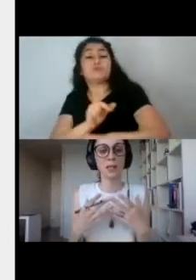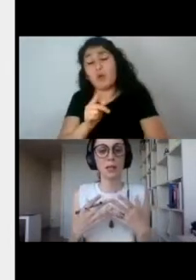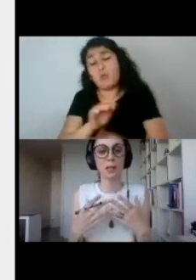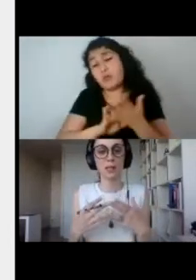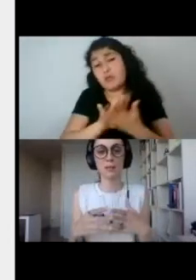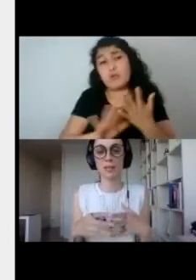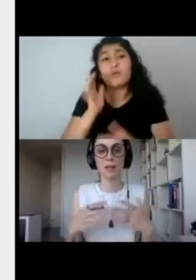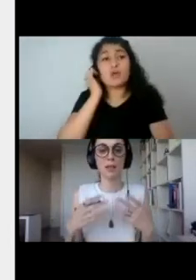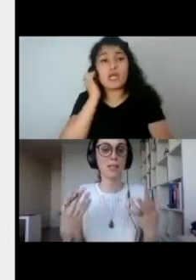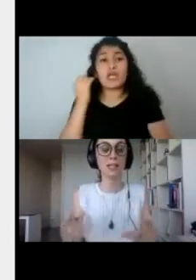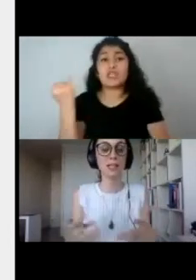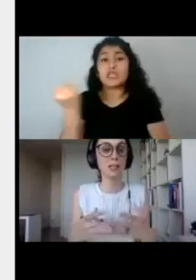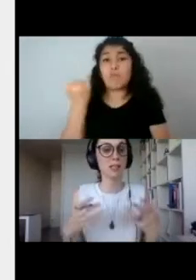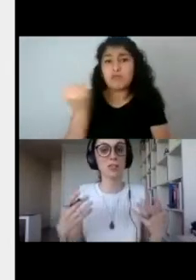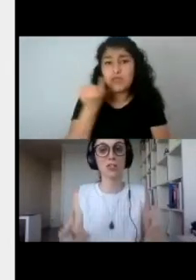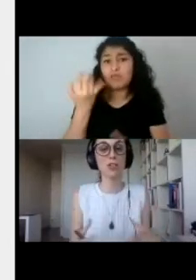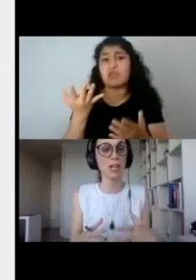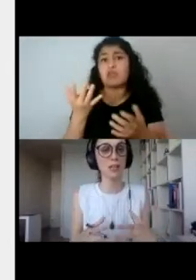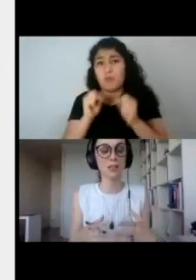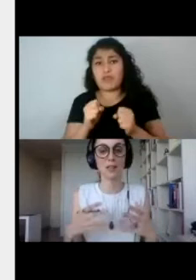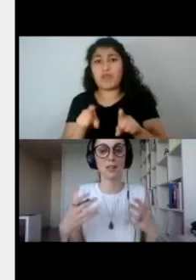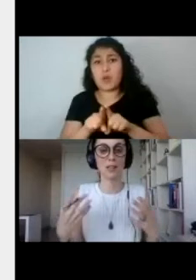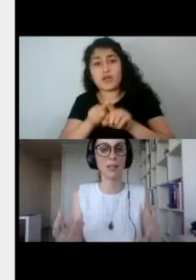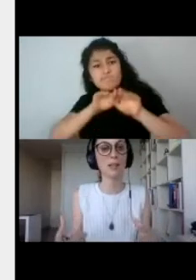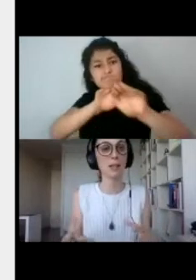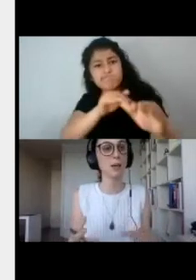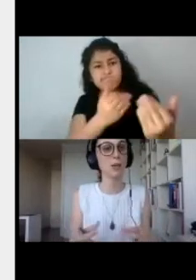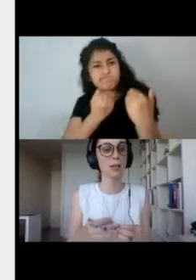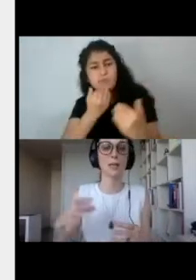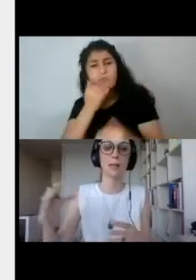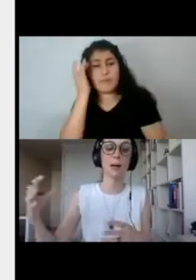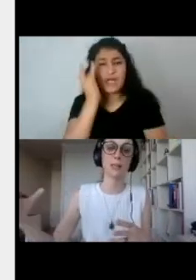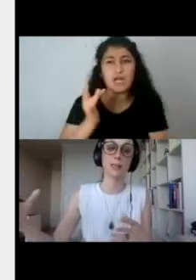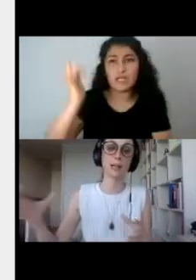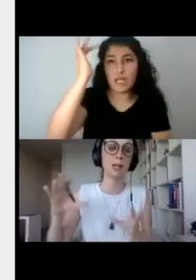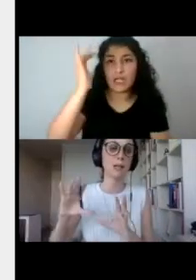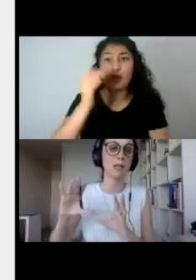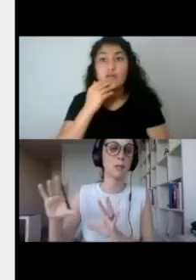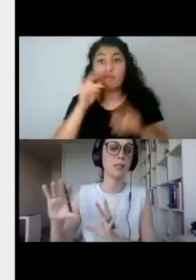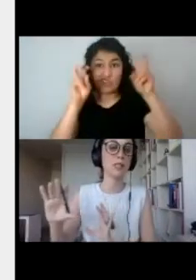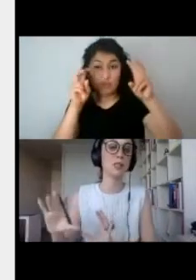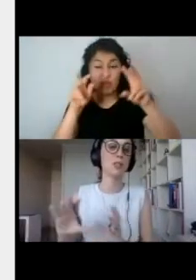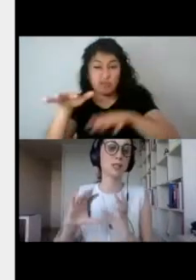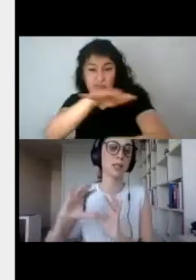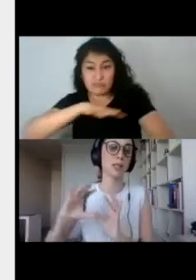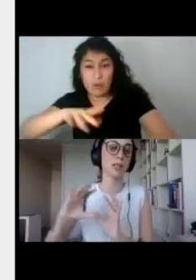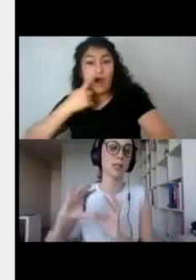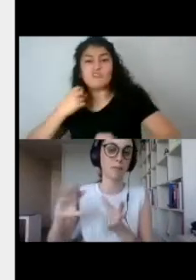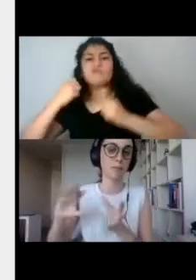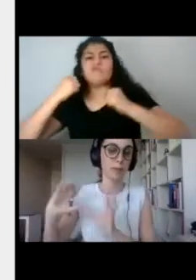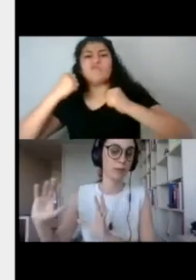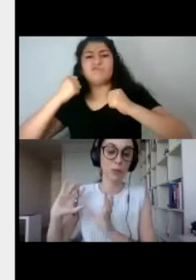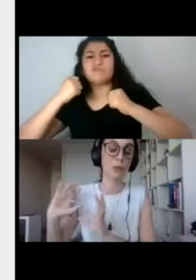que sean eficaces, que sean sororas, que sean inteligentes, ¿no? Que desde la mirada patriarcal siempre ha sido retratada